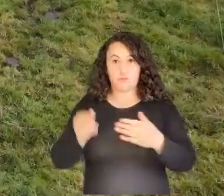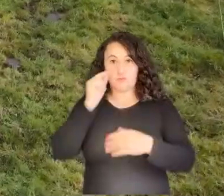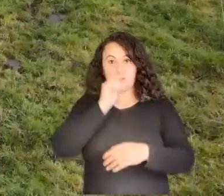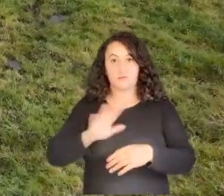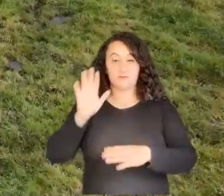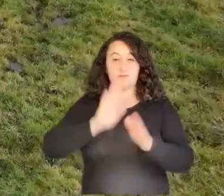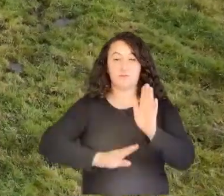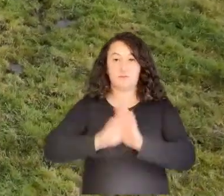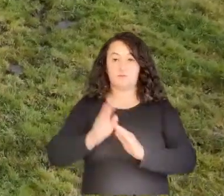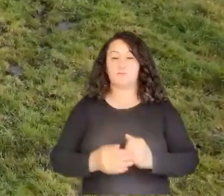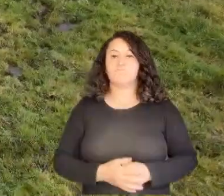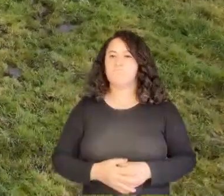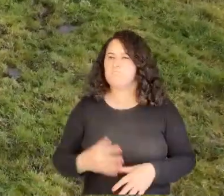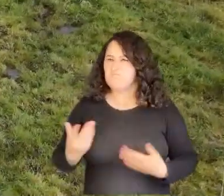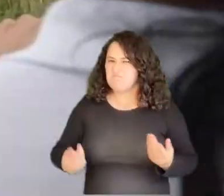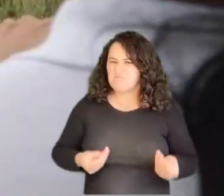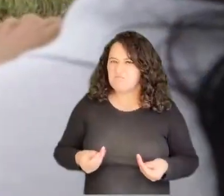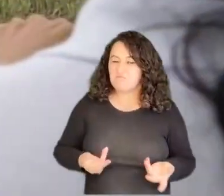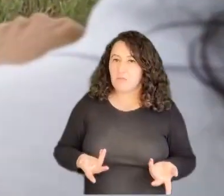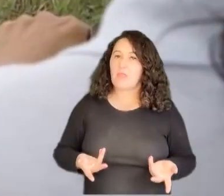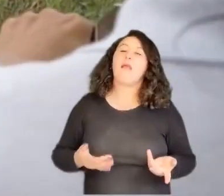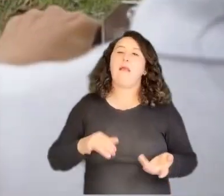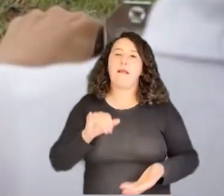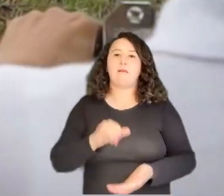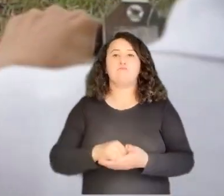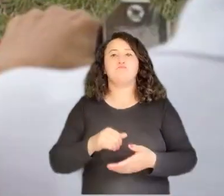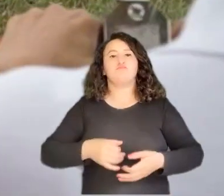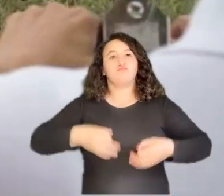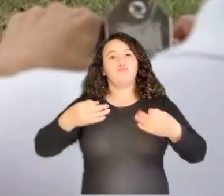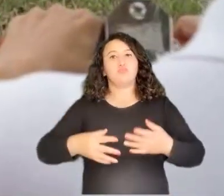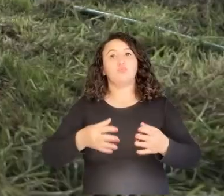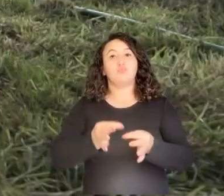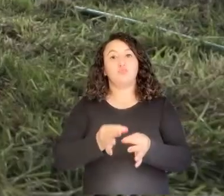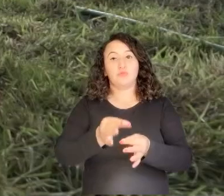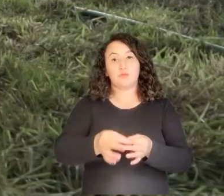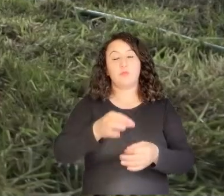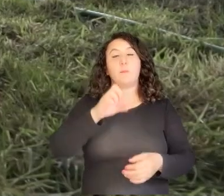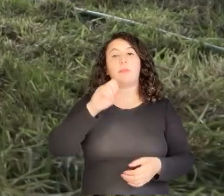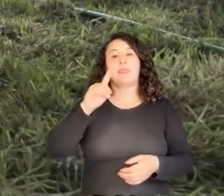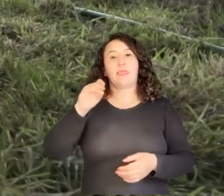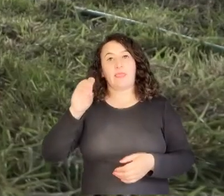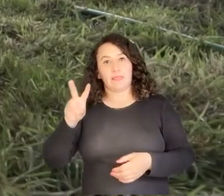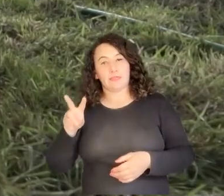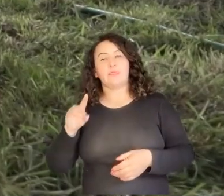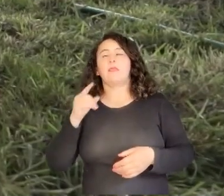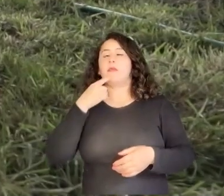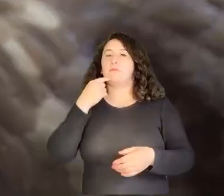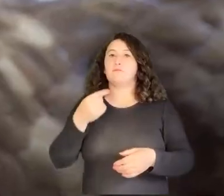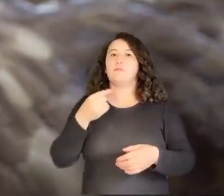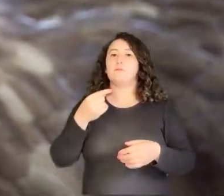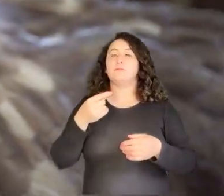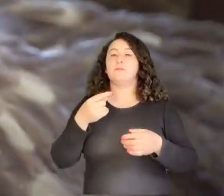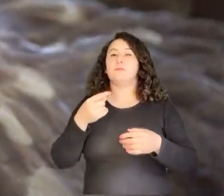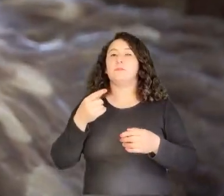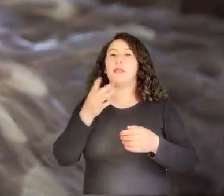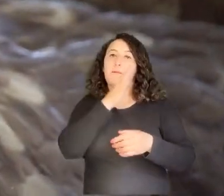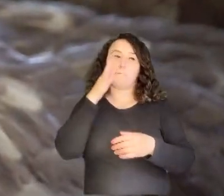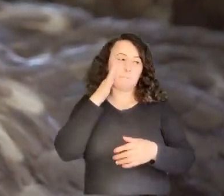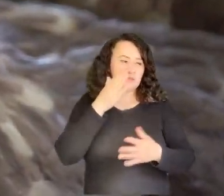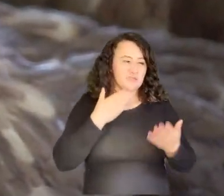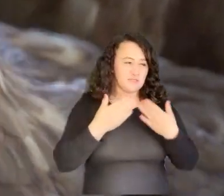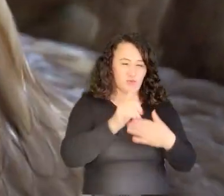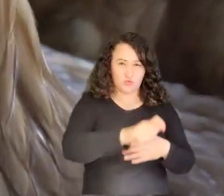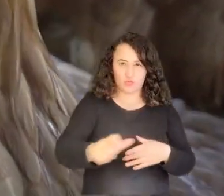Desarrollo. Entonces, ¿qué vamos a definir ahí? Vamos a definir si es un municipio PDEP, si es una zona de reserva campesina, si son poblaciones